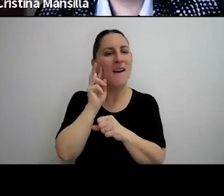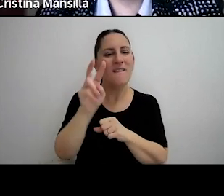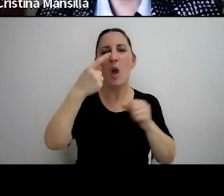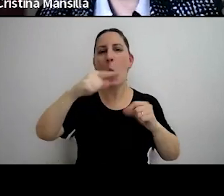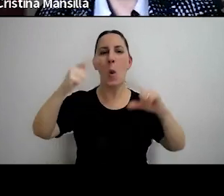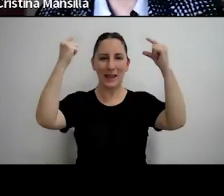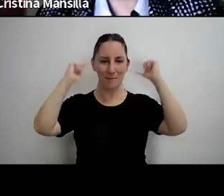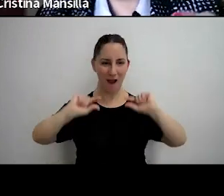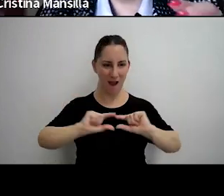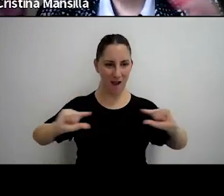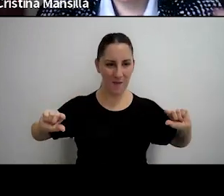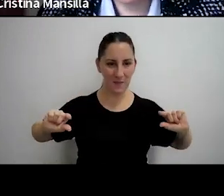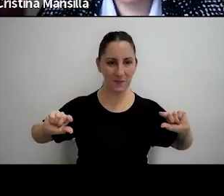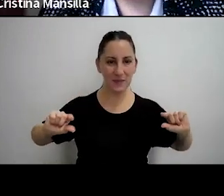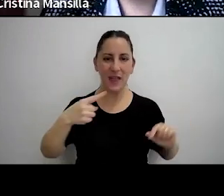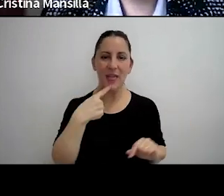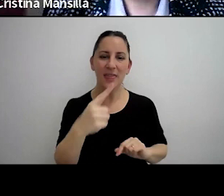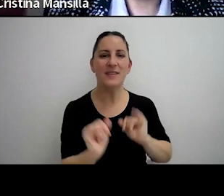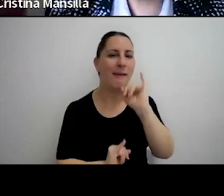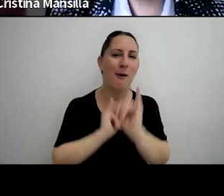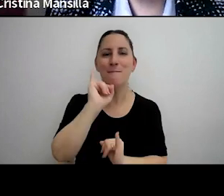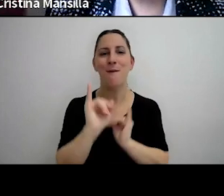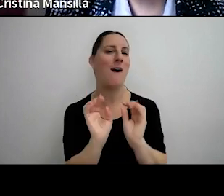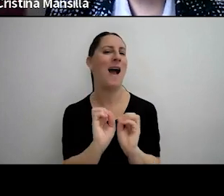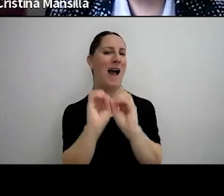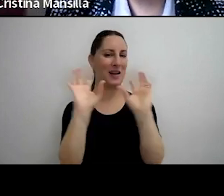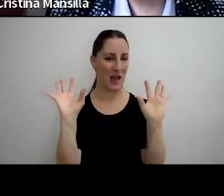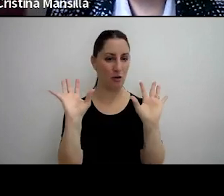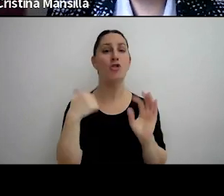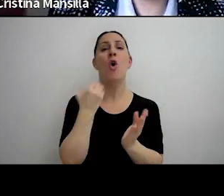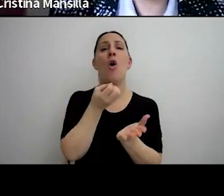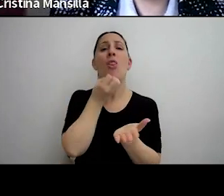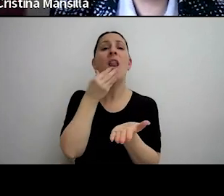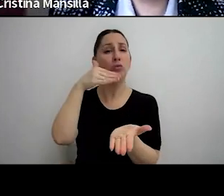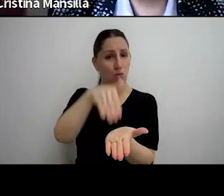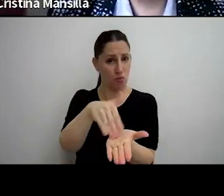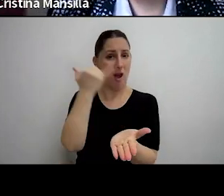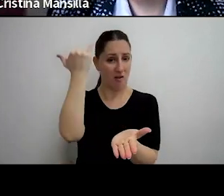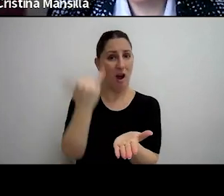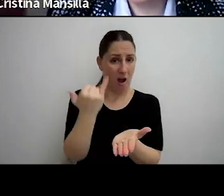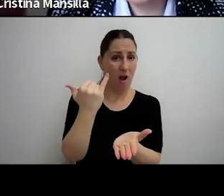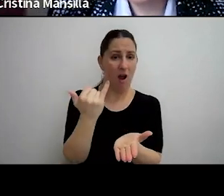viñeta como, digamos, aclaración. Yo tengo la declaración jurada, que voy a hacer declaración jurada en línea.